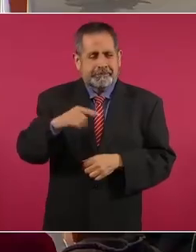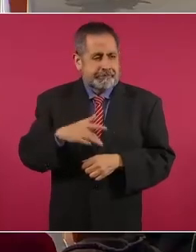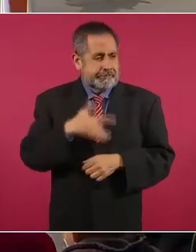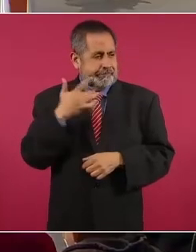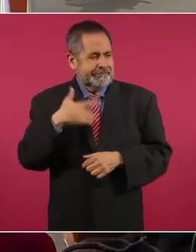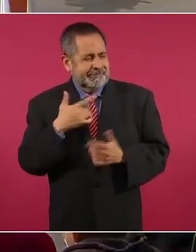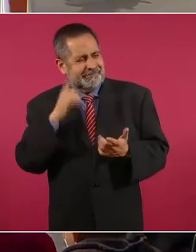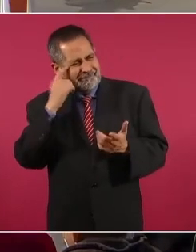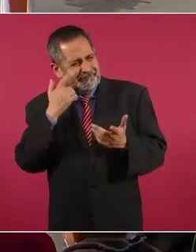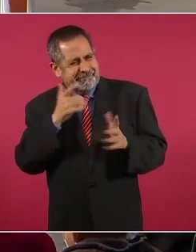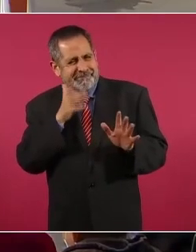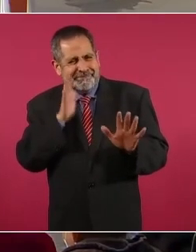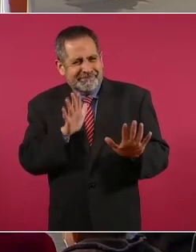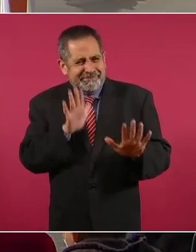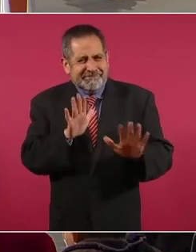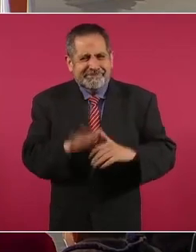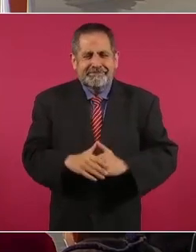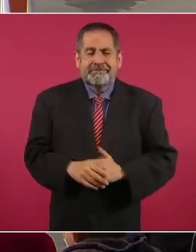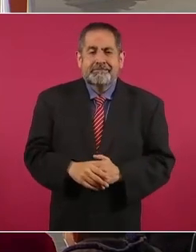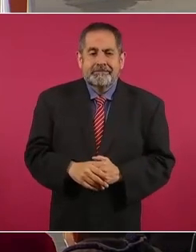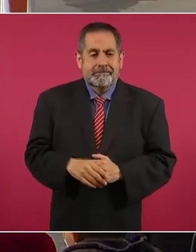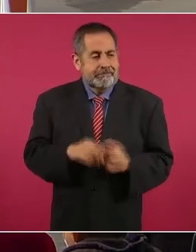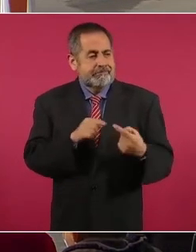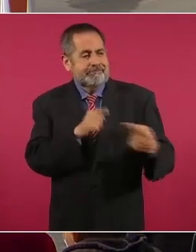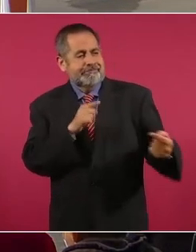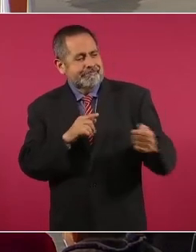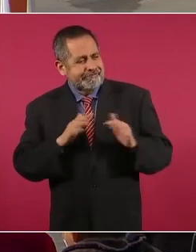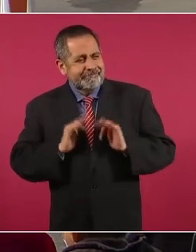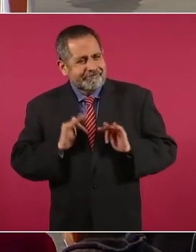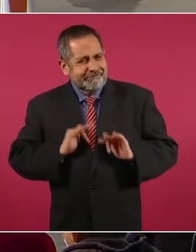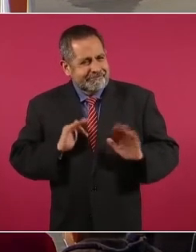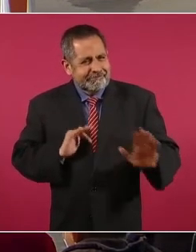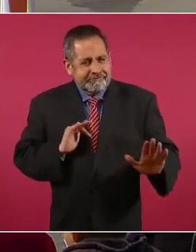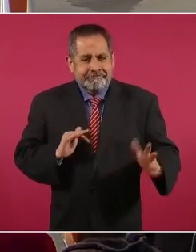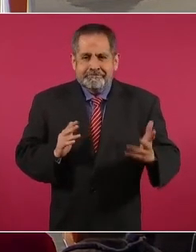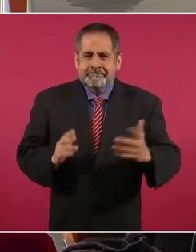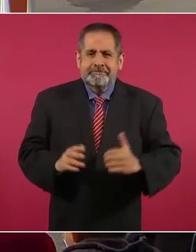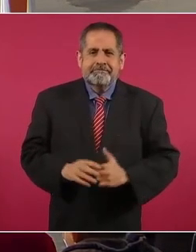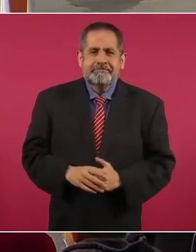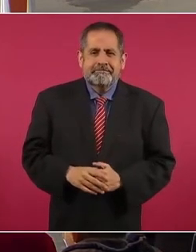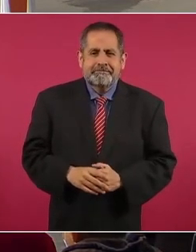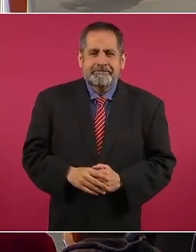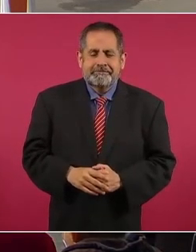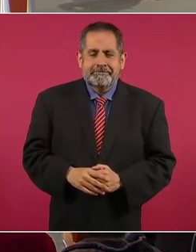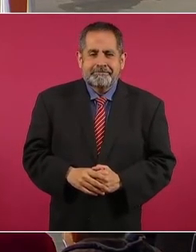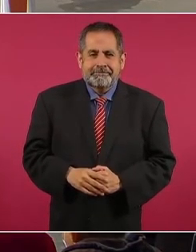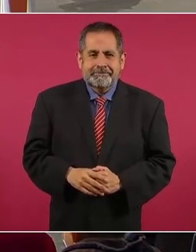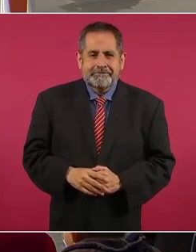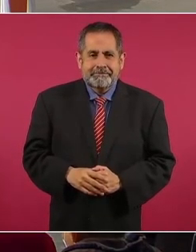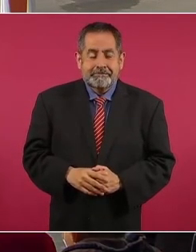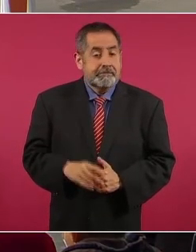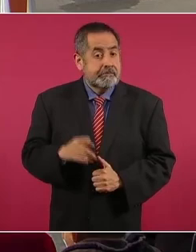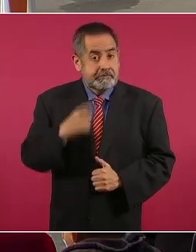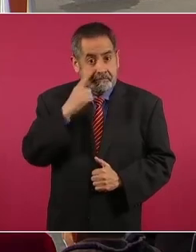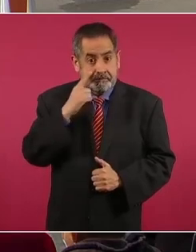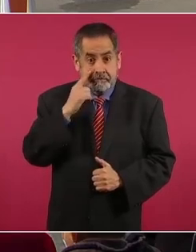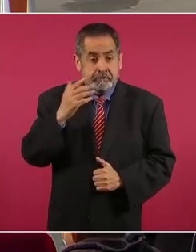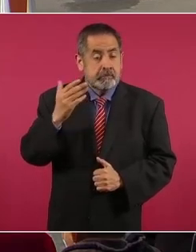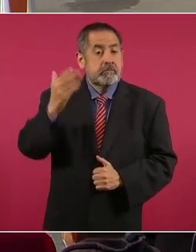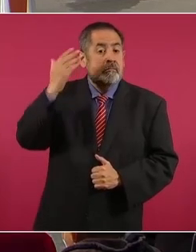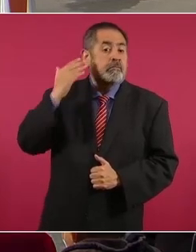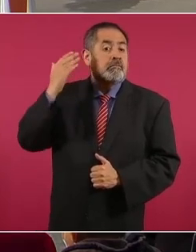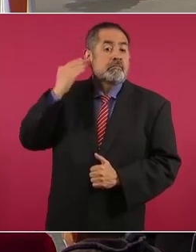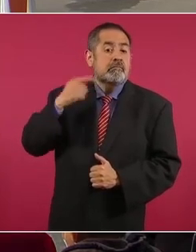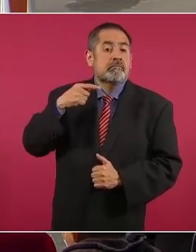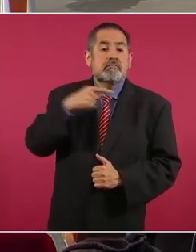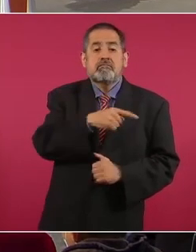nuestros adversarios, que antes sólo